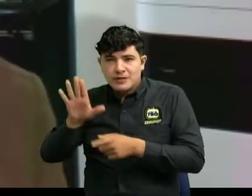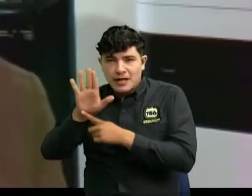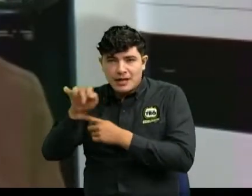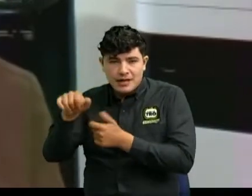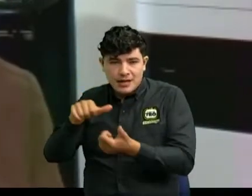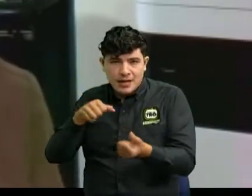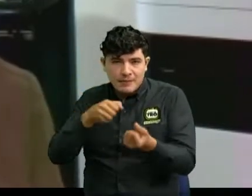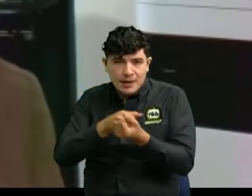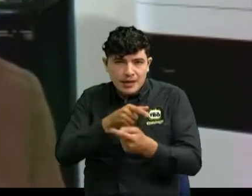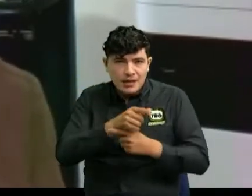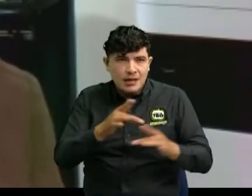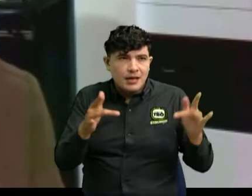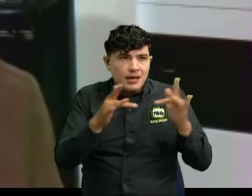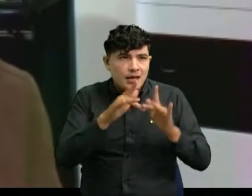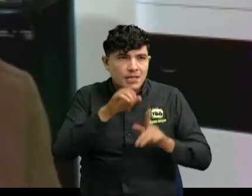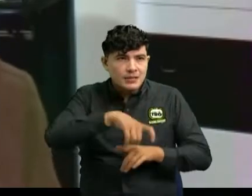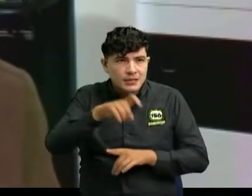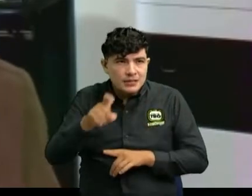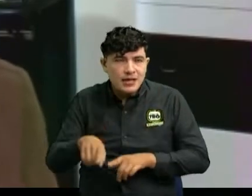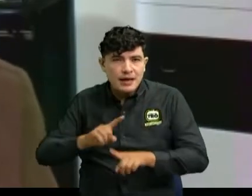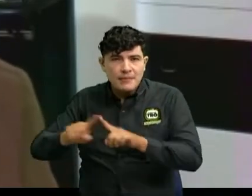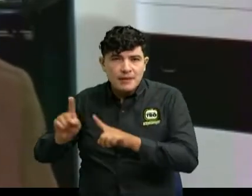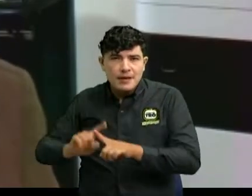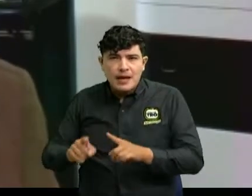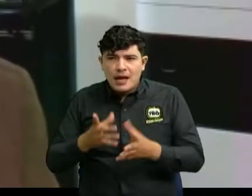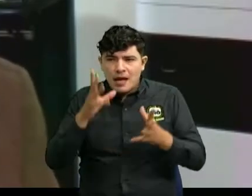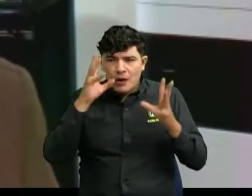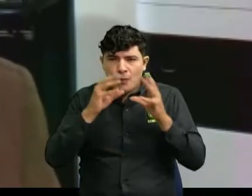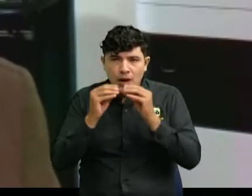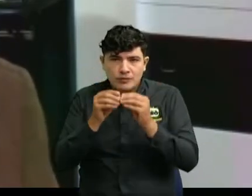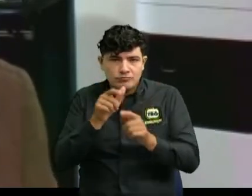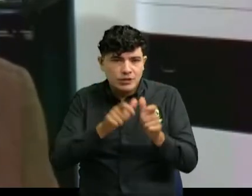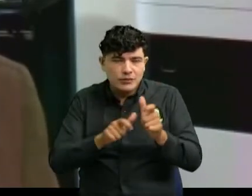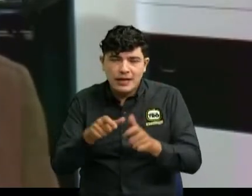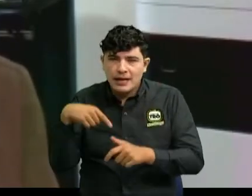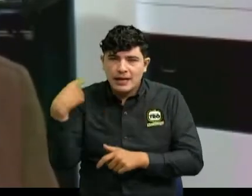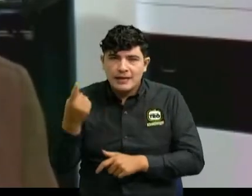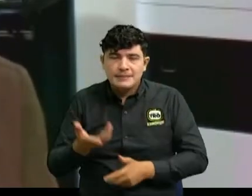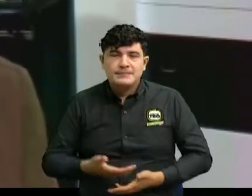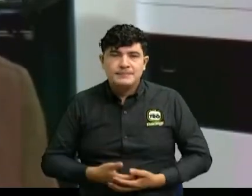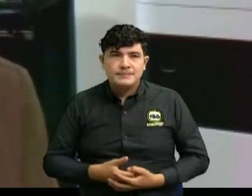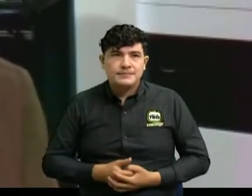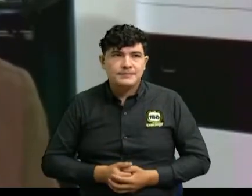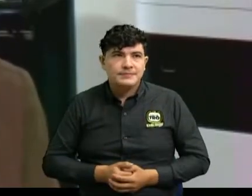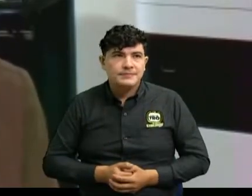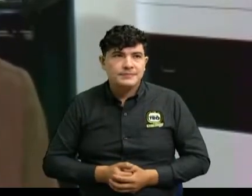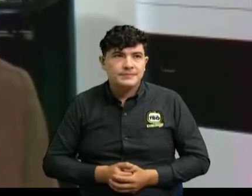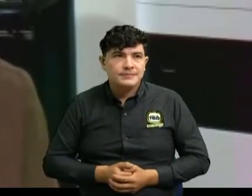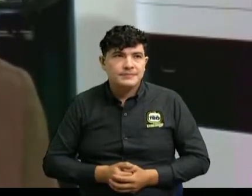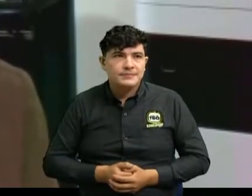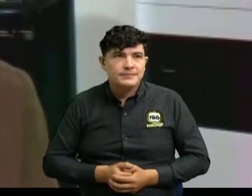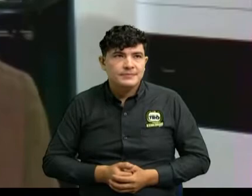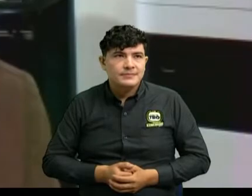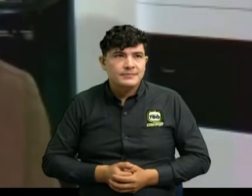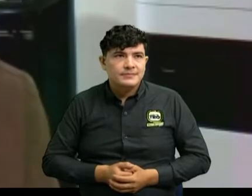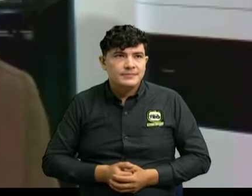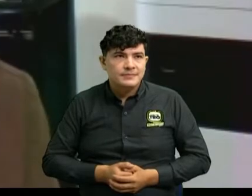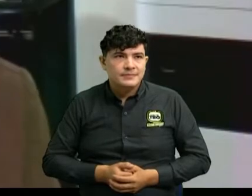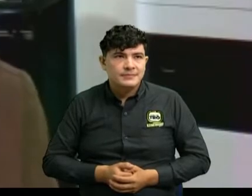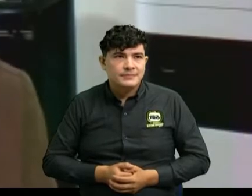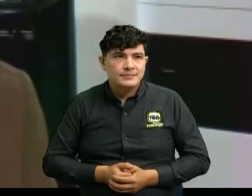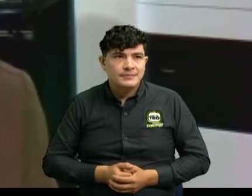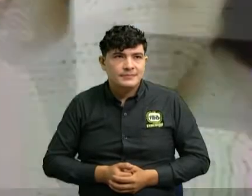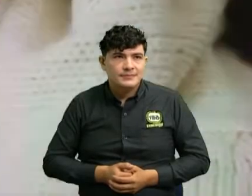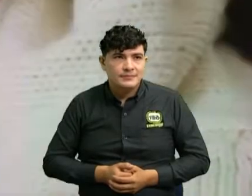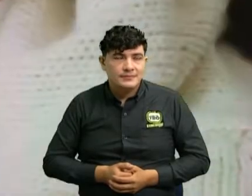digamos, a las necesidades que tenían nuestros, los ciudadanos en el sentido de que lo que se les convirtió